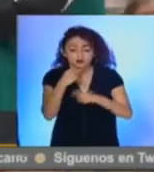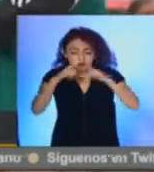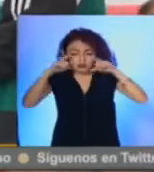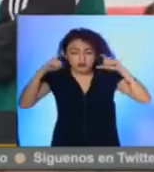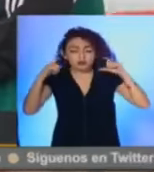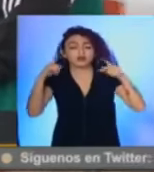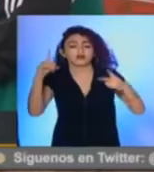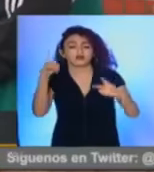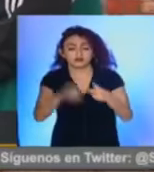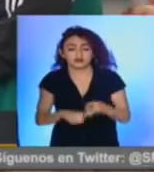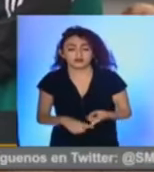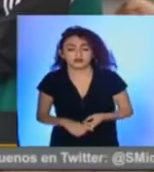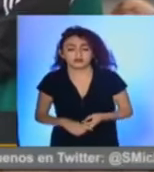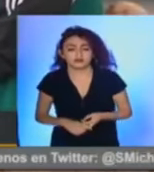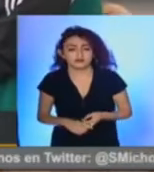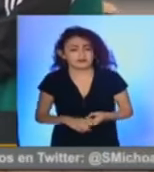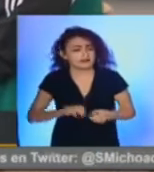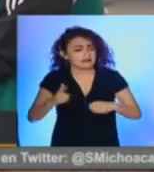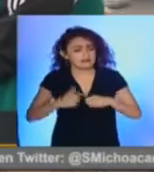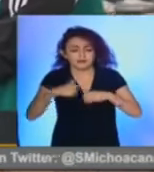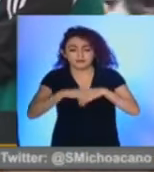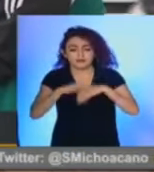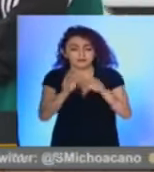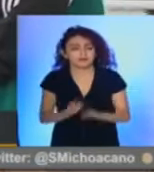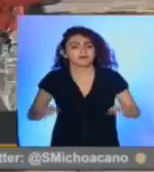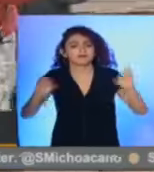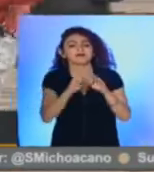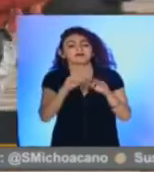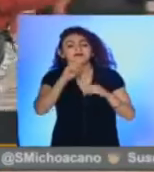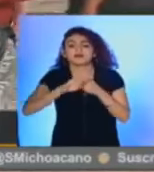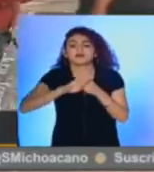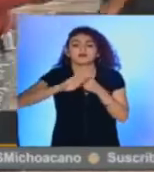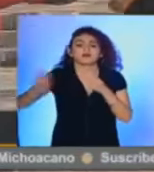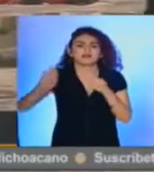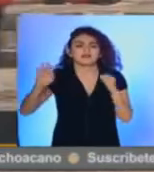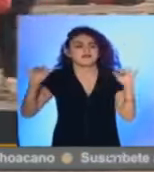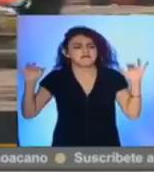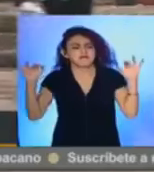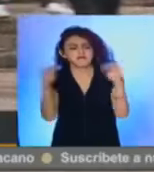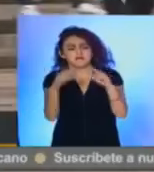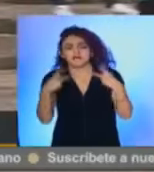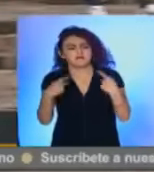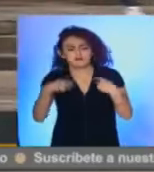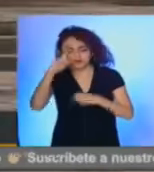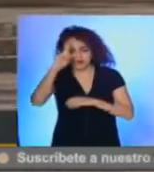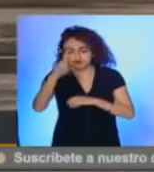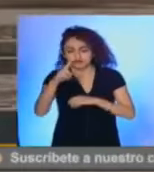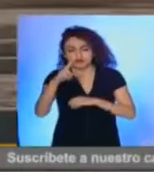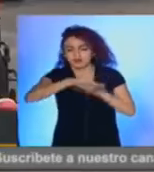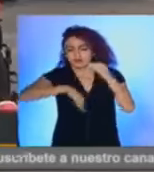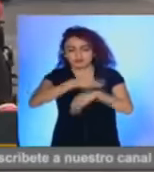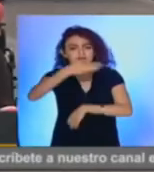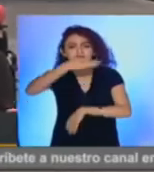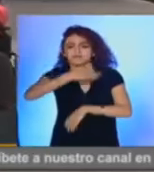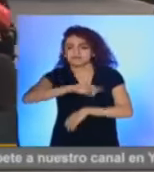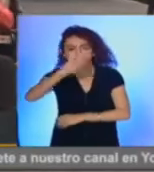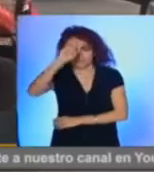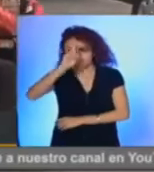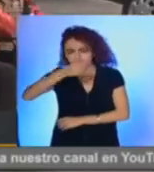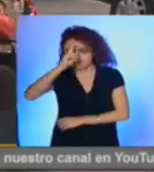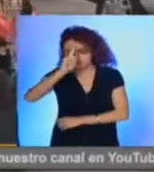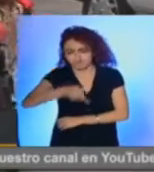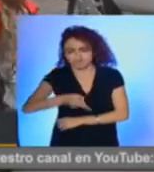cubrebocas pero algo muy importante también es evitar aglomeraciones todas las fiestas están